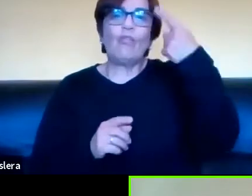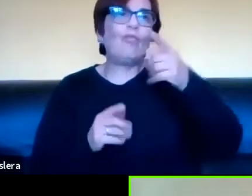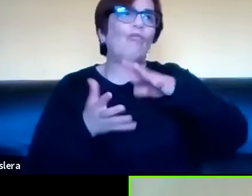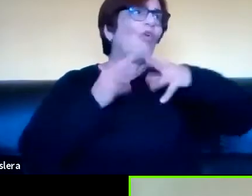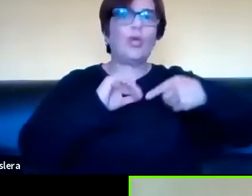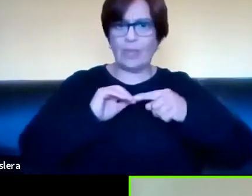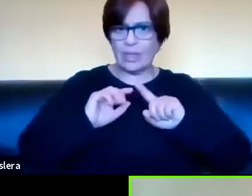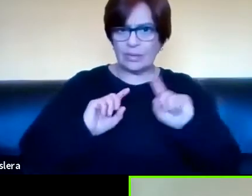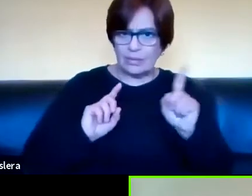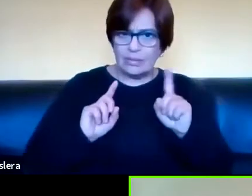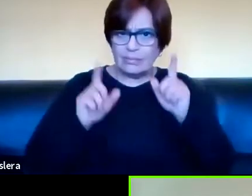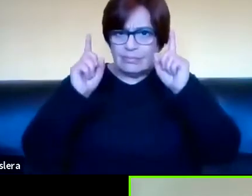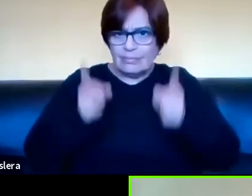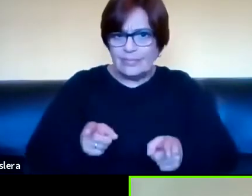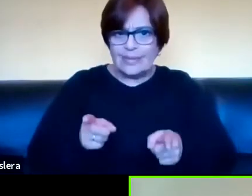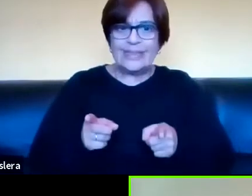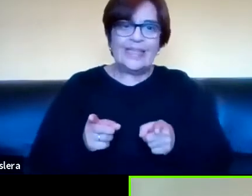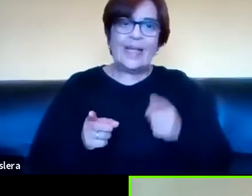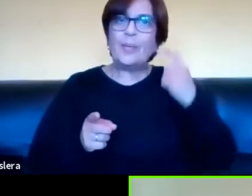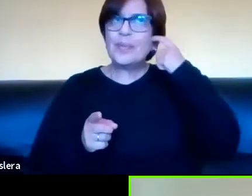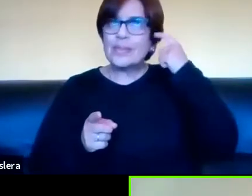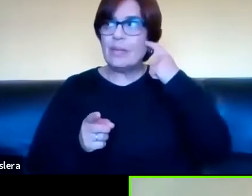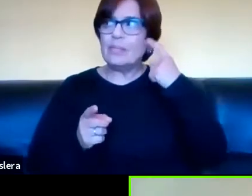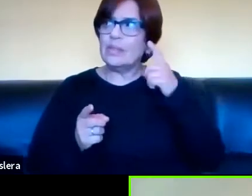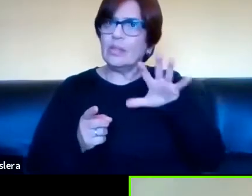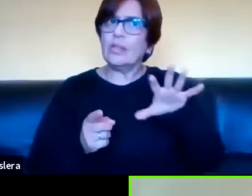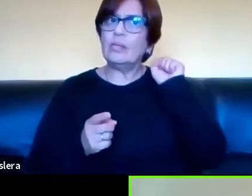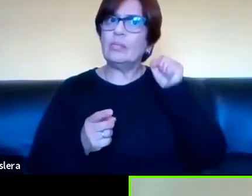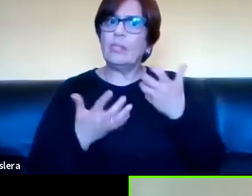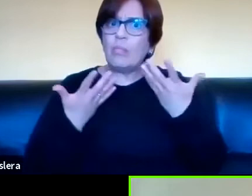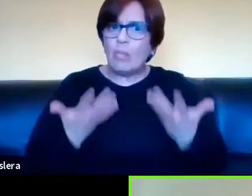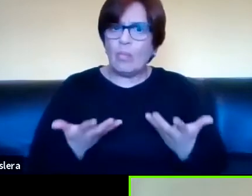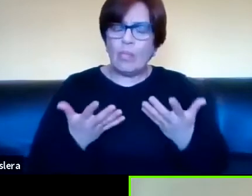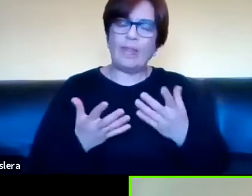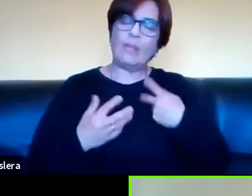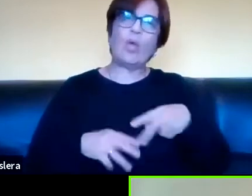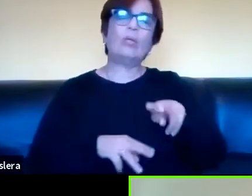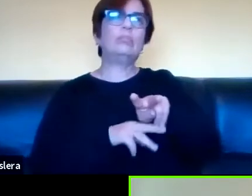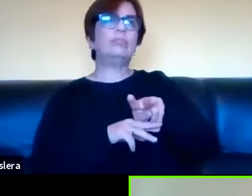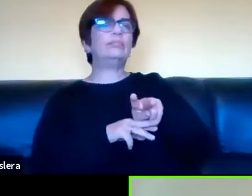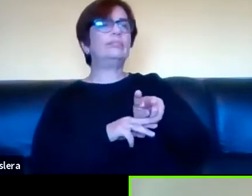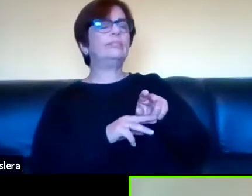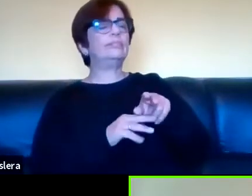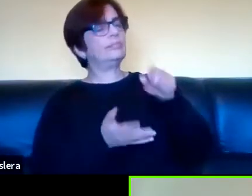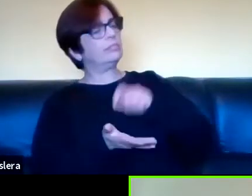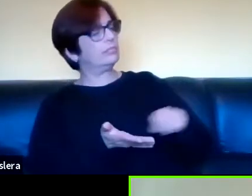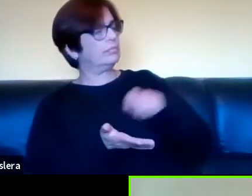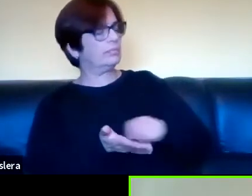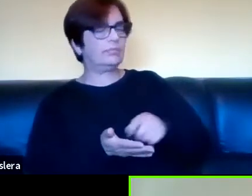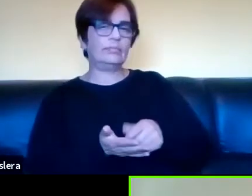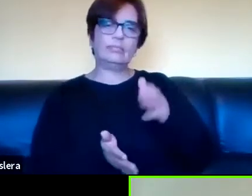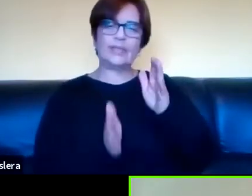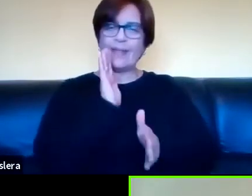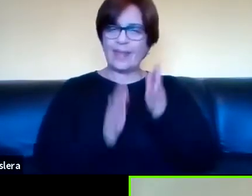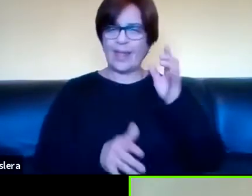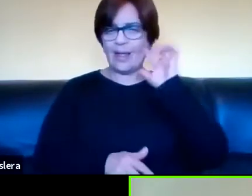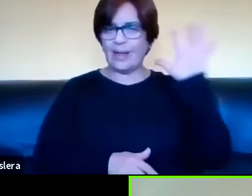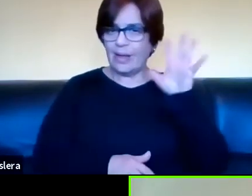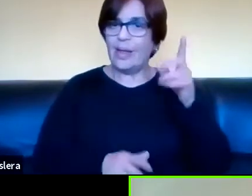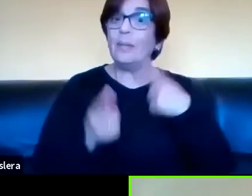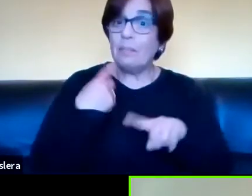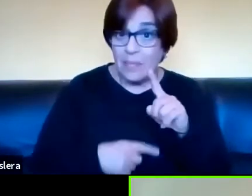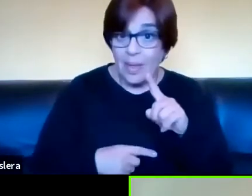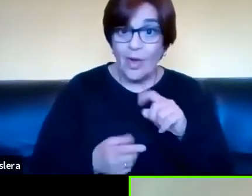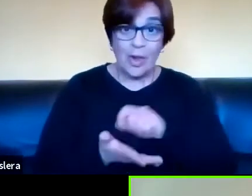también de entender el propio pensamiento, como por ejemplo el psicoanálisis, pero digo que la escritura es una herramienta interesante